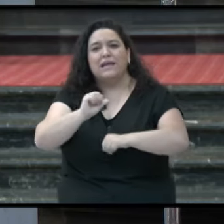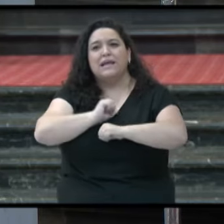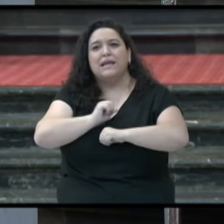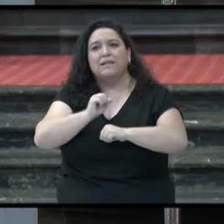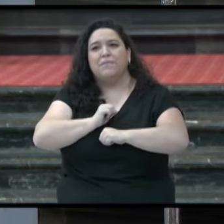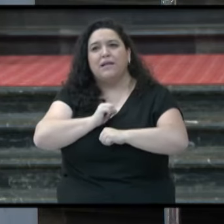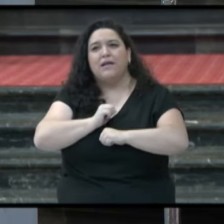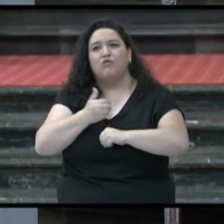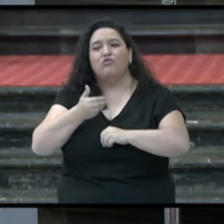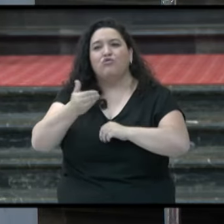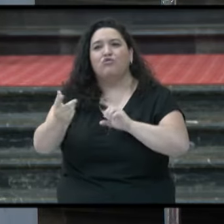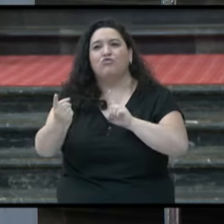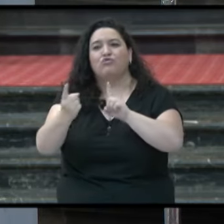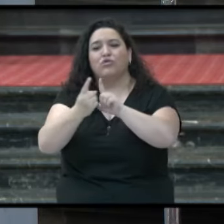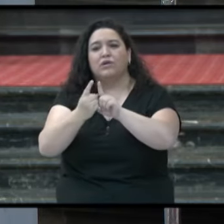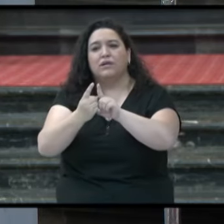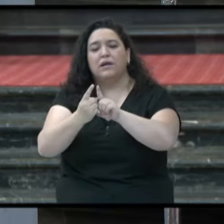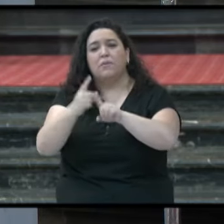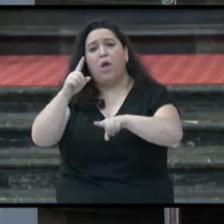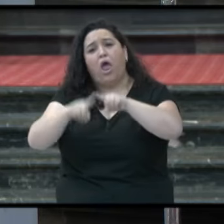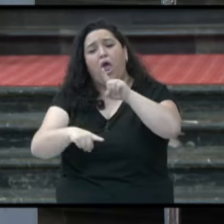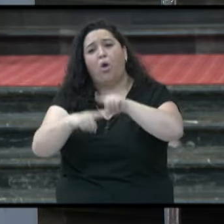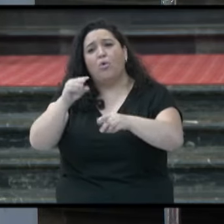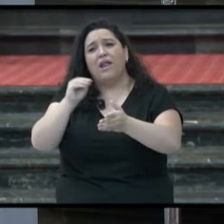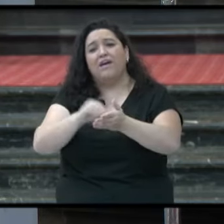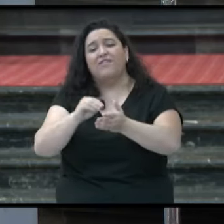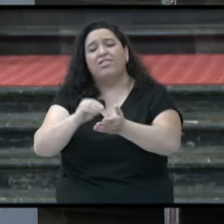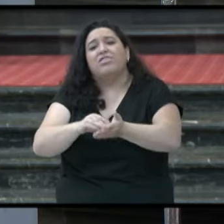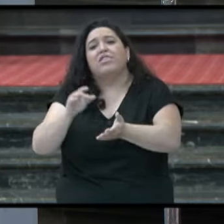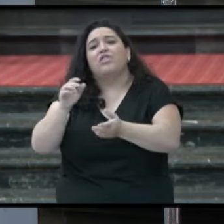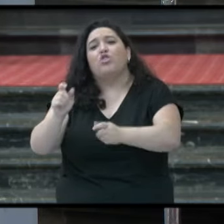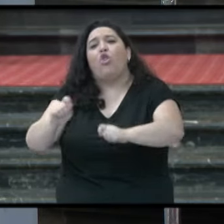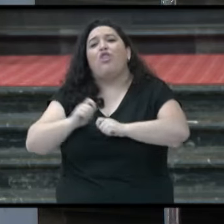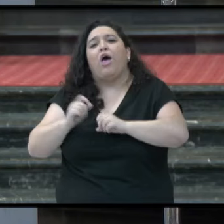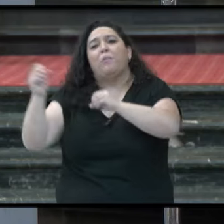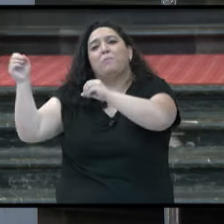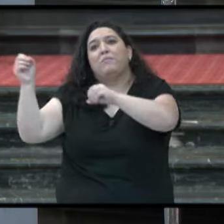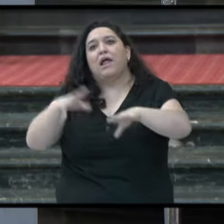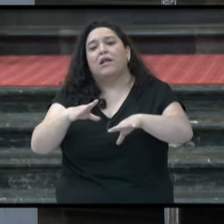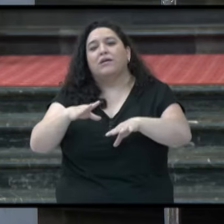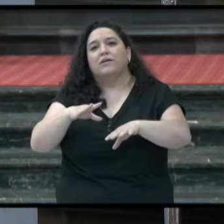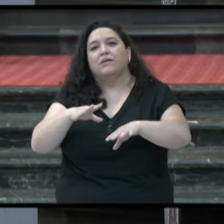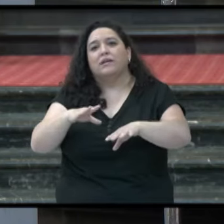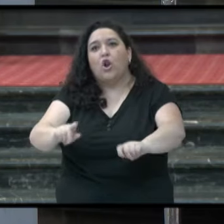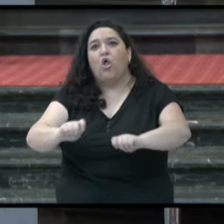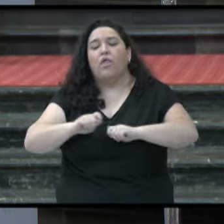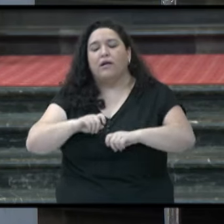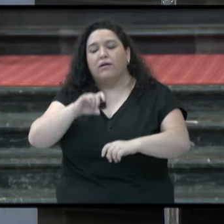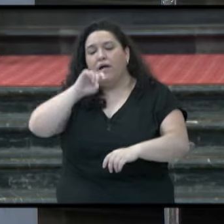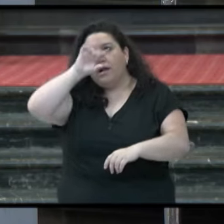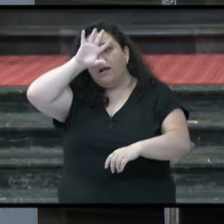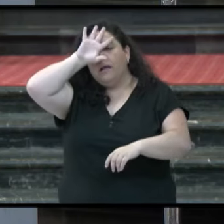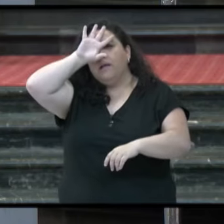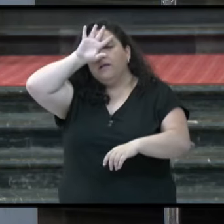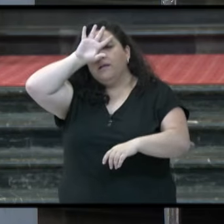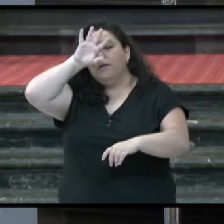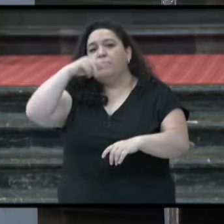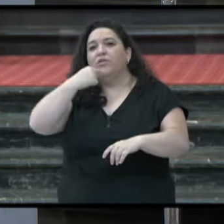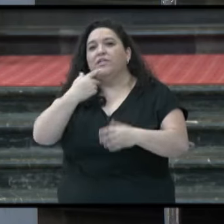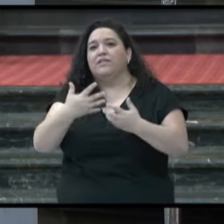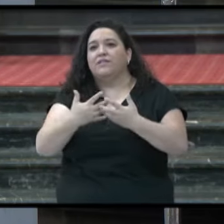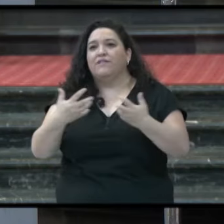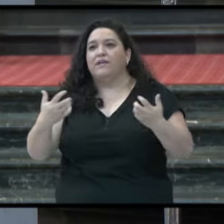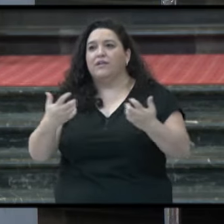Pero de vez en cuando se descuelga con un milagro que nos deja, como dice el Evangelio al terminar el relato.